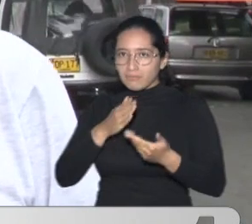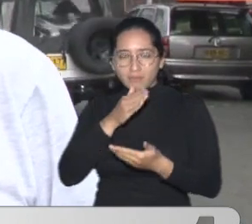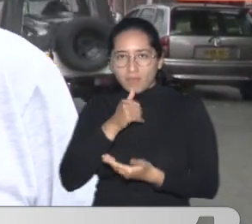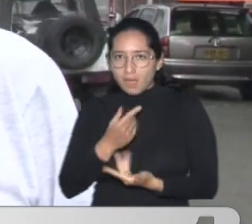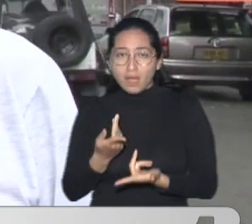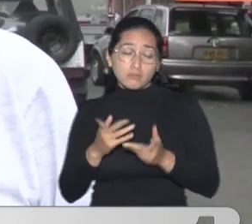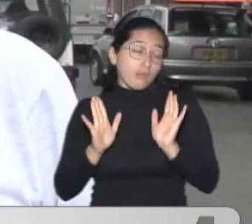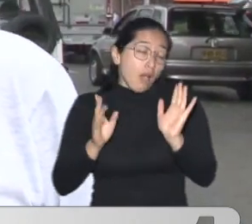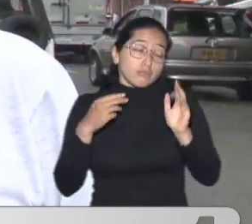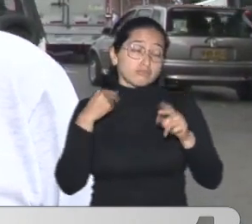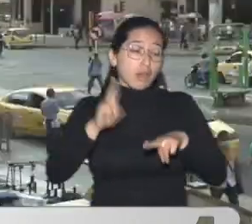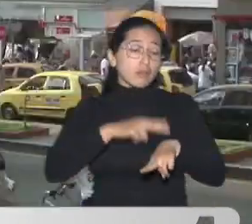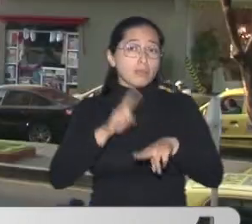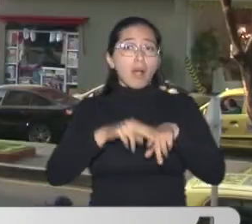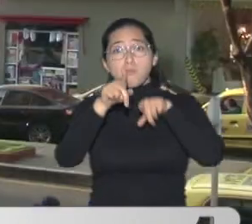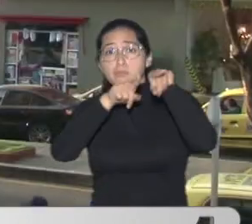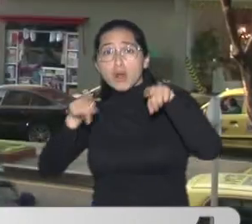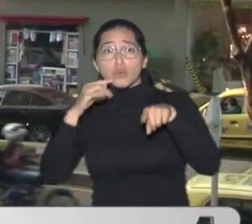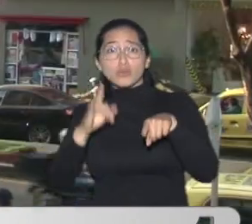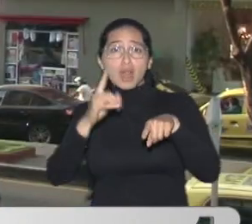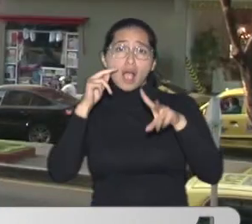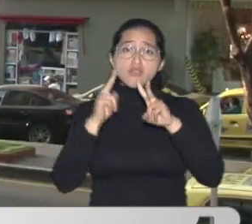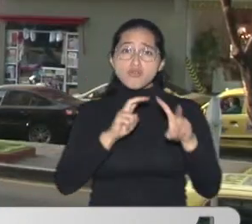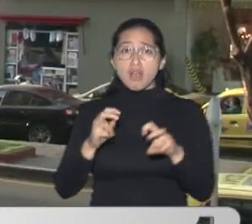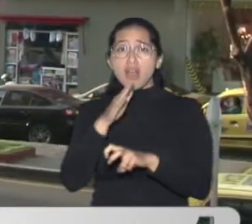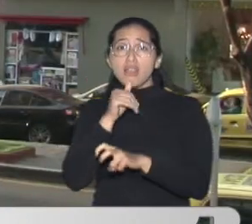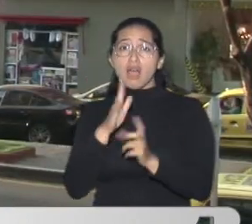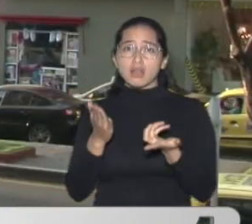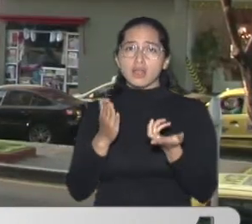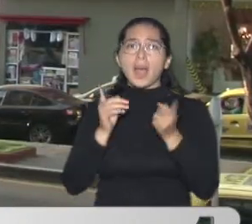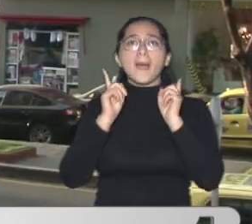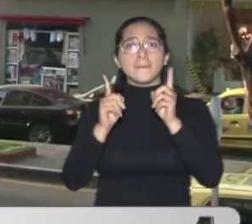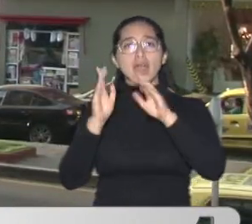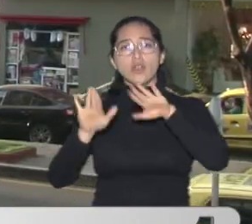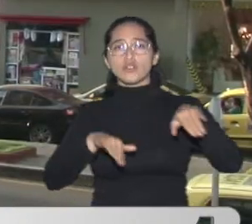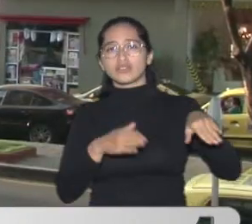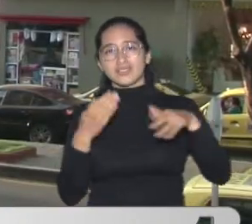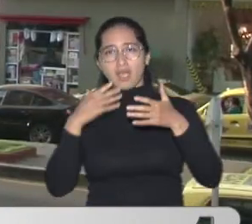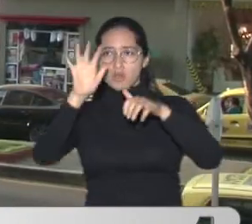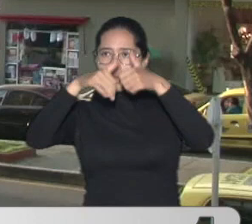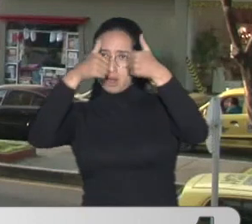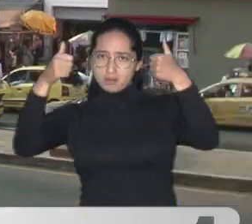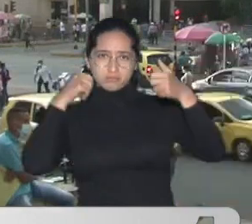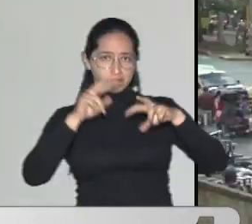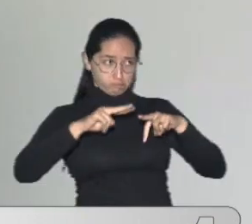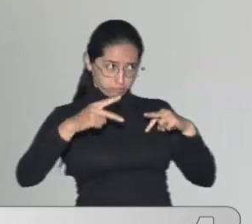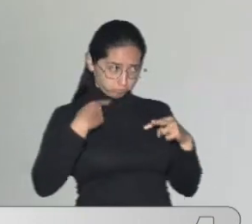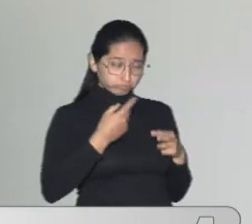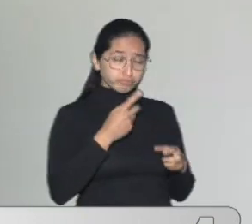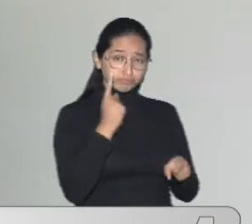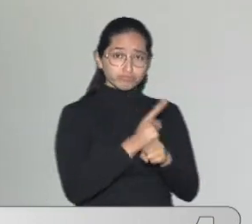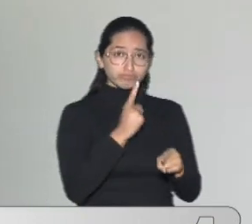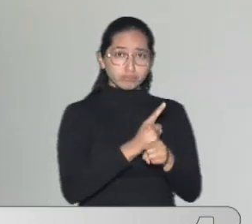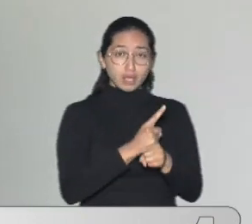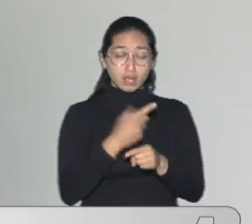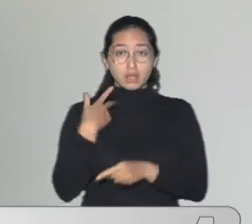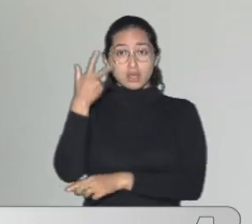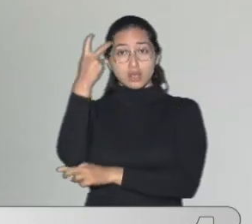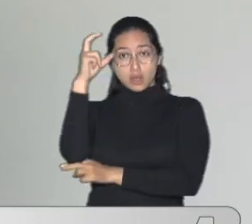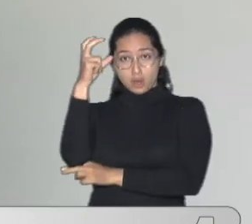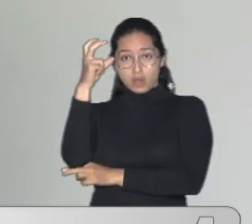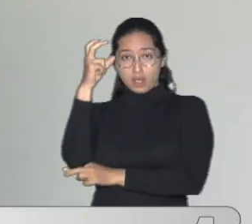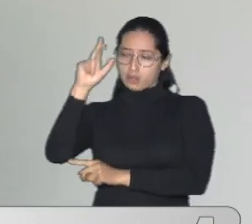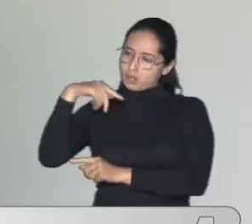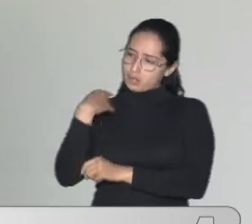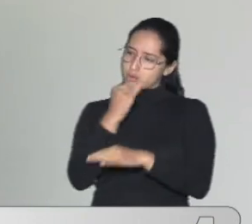seguirán trabajando Mientras que no se tomen Acciones de fondo Pero las autoridades Afirman lo contrario Con la fiscalía Con la policía Y con toda la institucionalidad